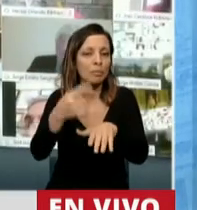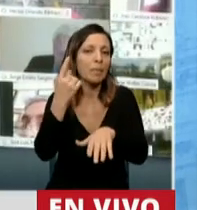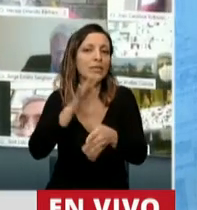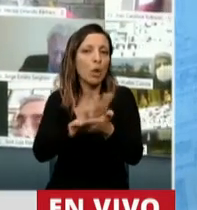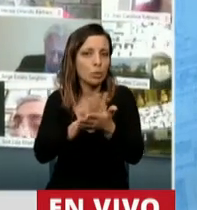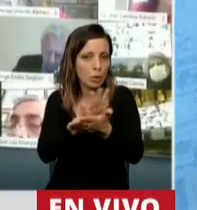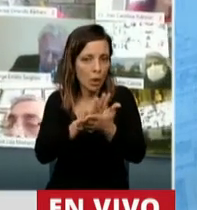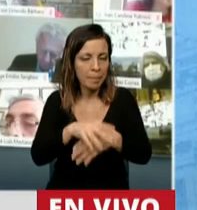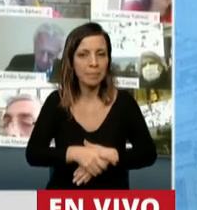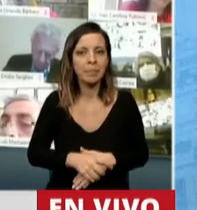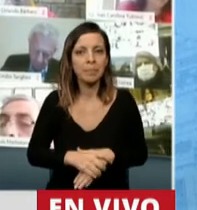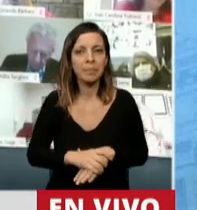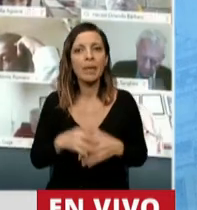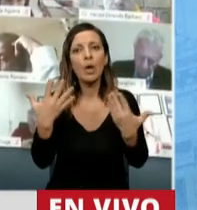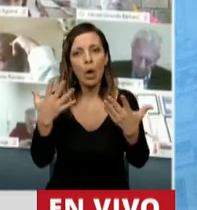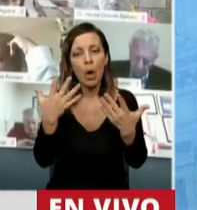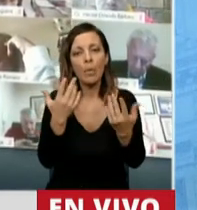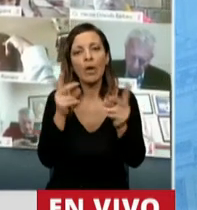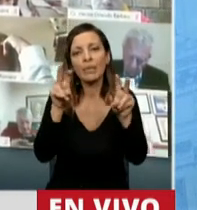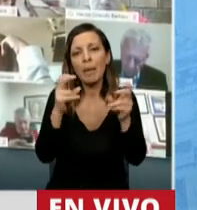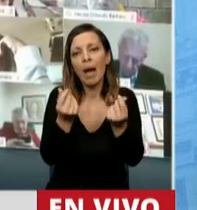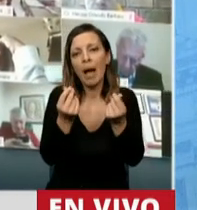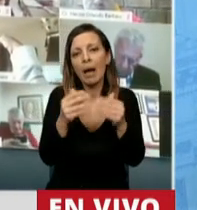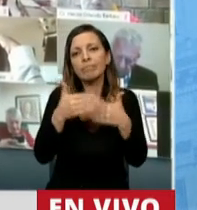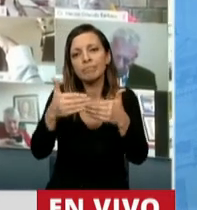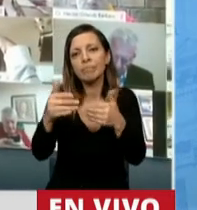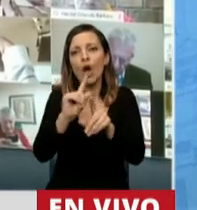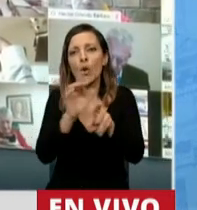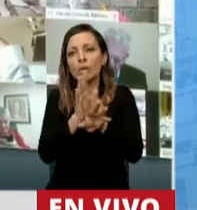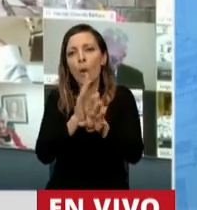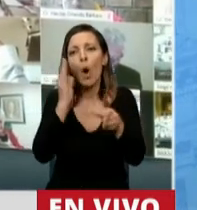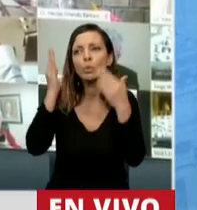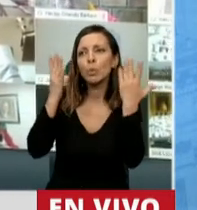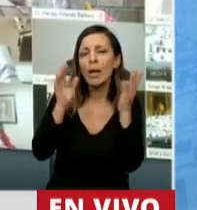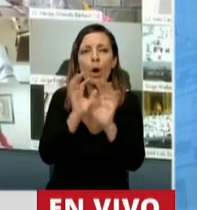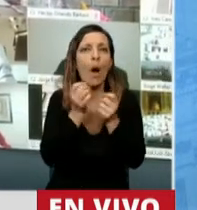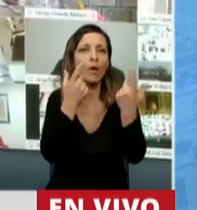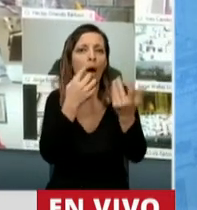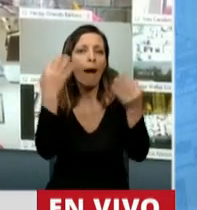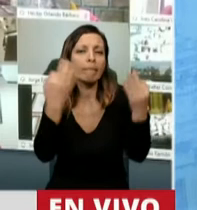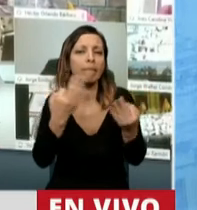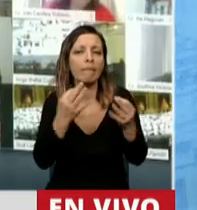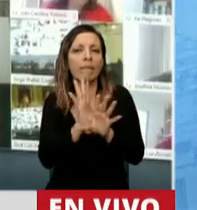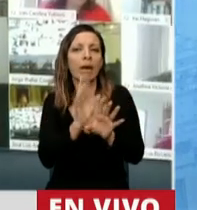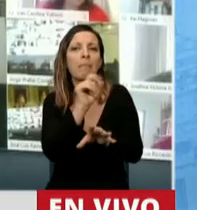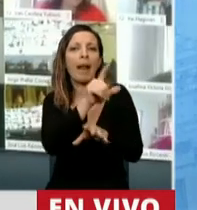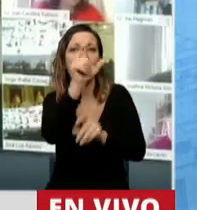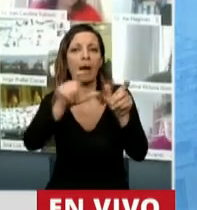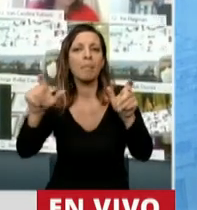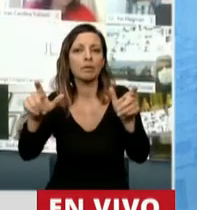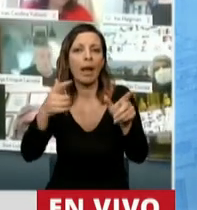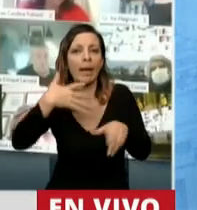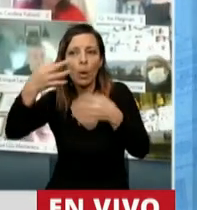Obviamente, Presidente, que la moratoria no es una panacea ni una medida simpática para el contribuyente